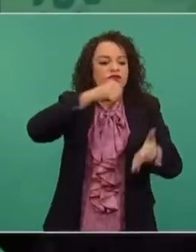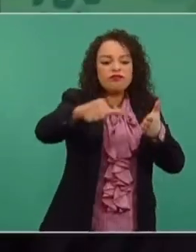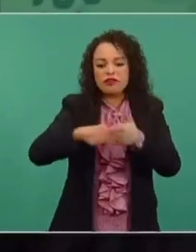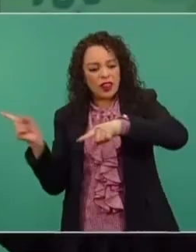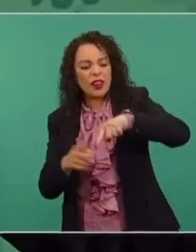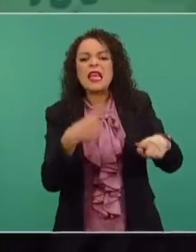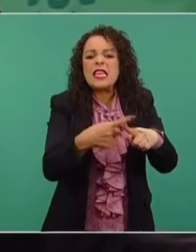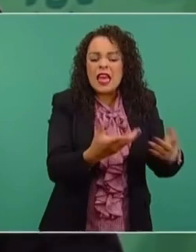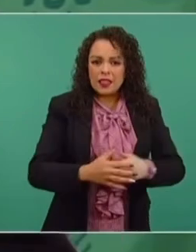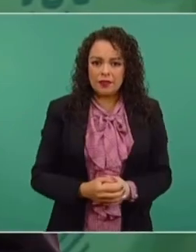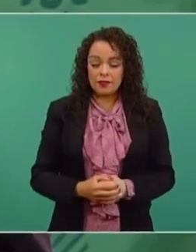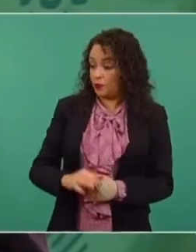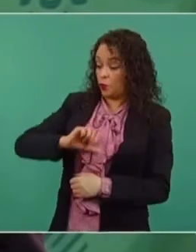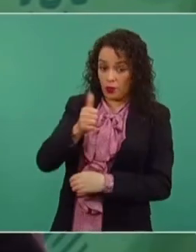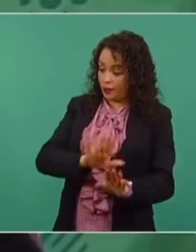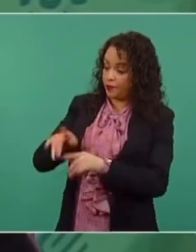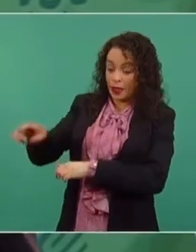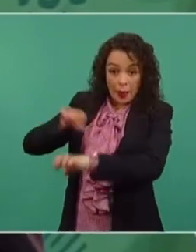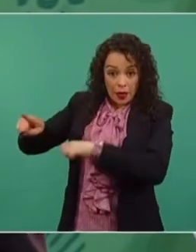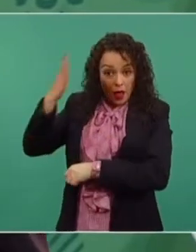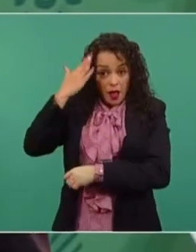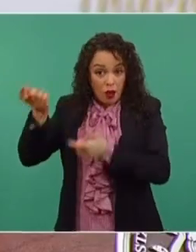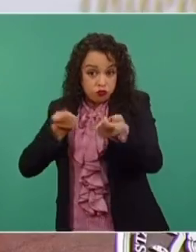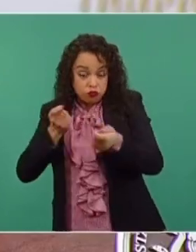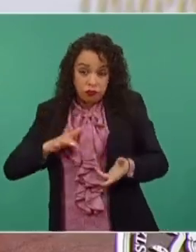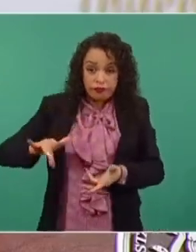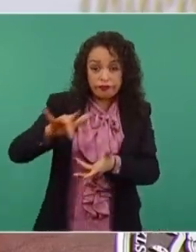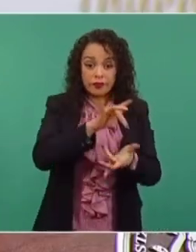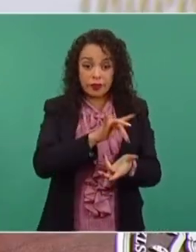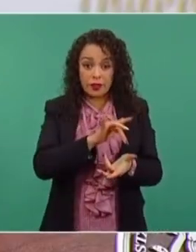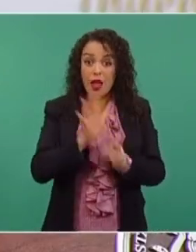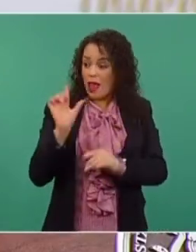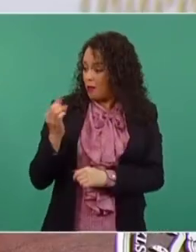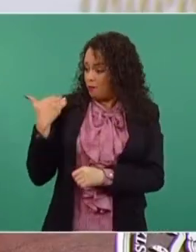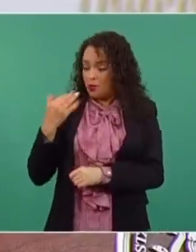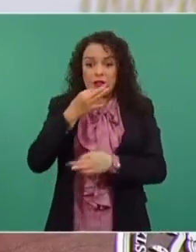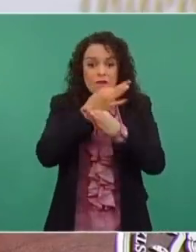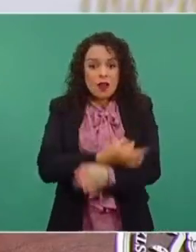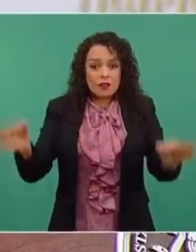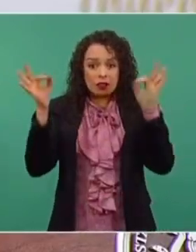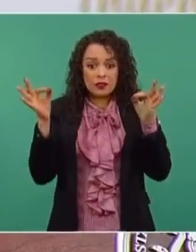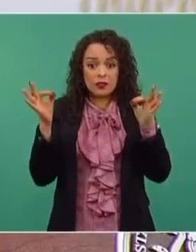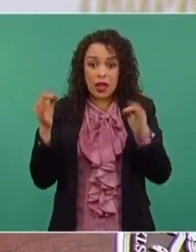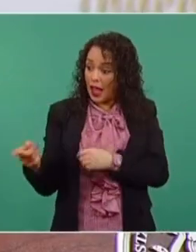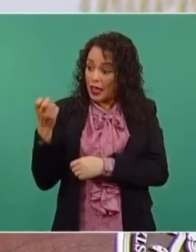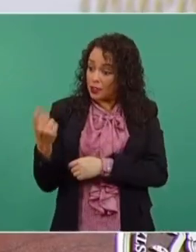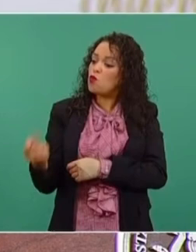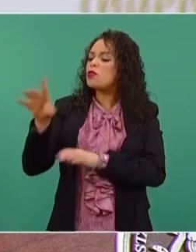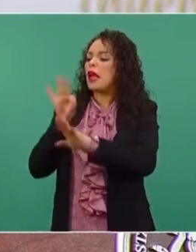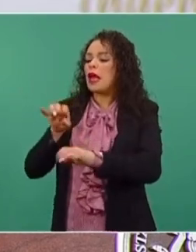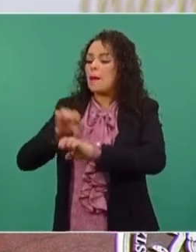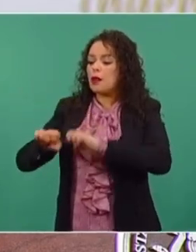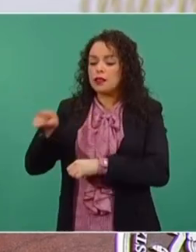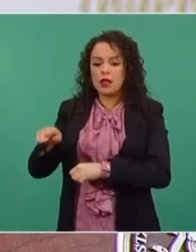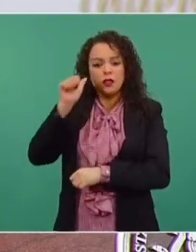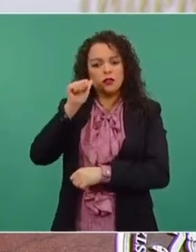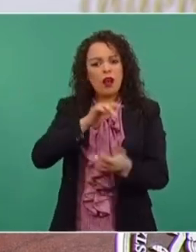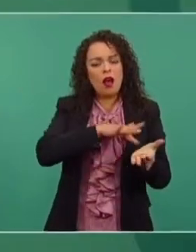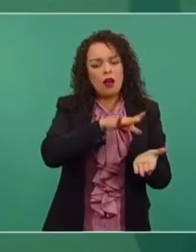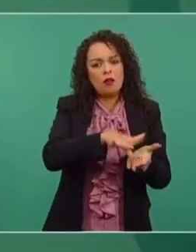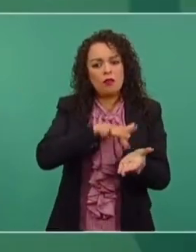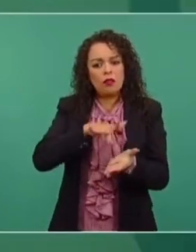Si son los que manejan las redes, las empresas, acaba de darse a conocer de que algunas de estas empresas favorecen